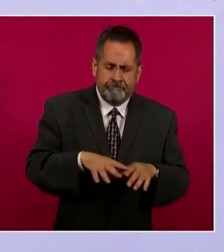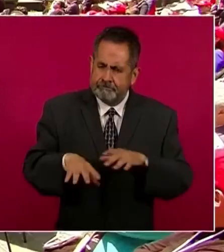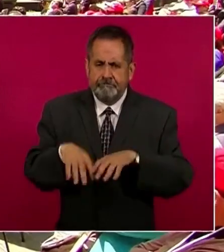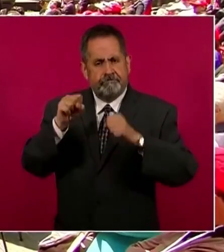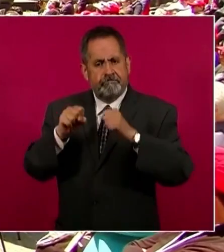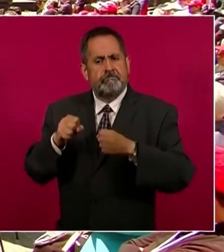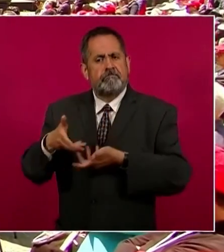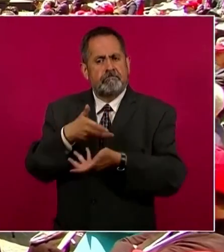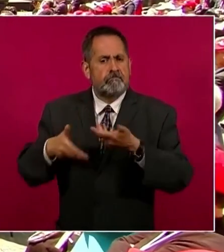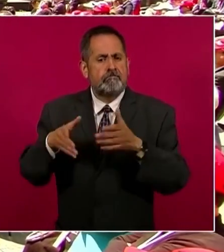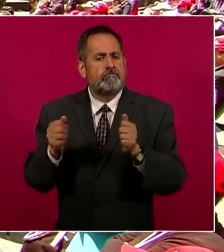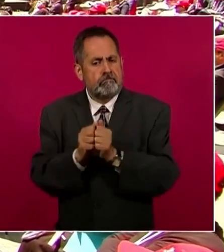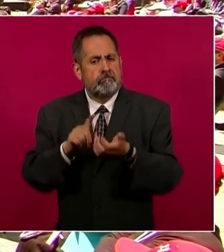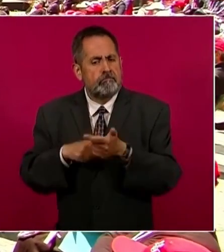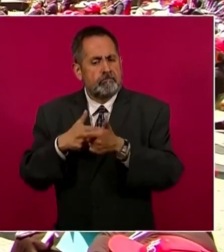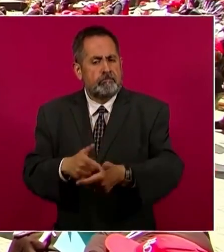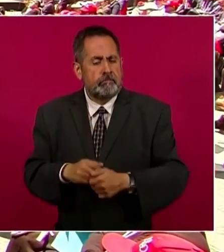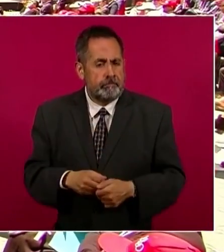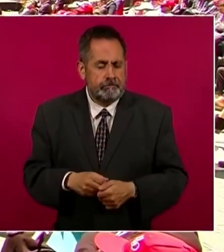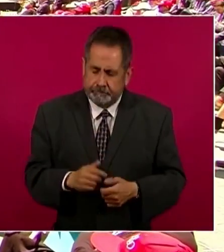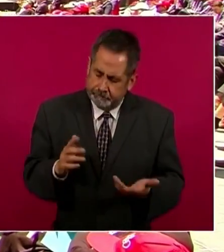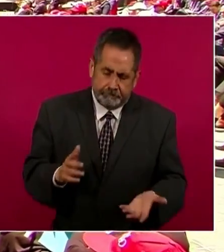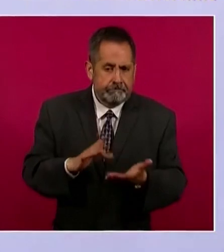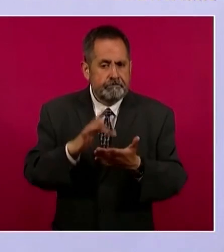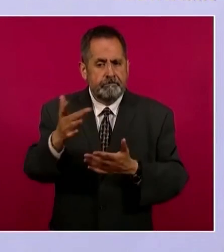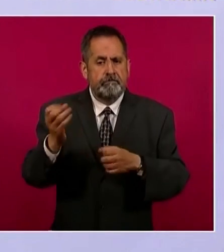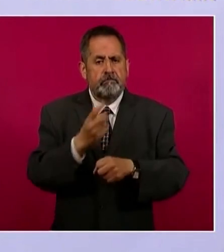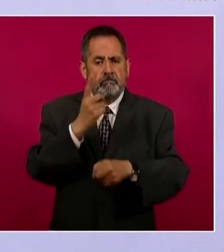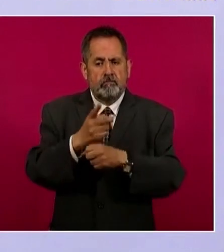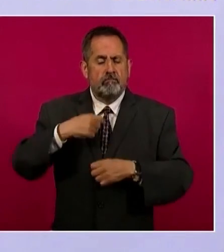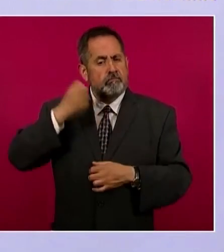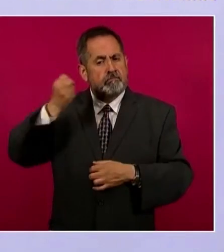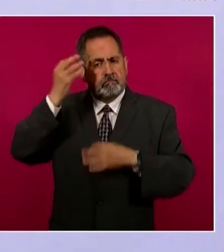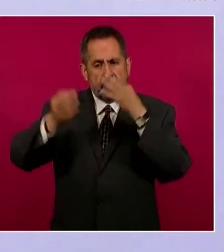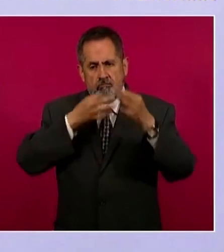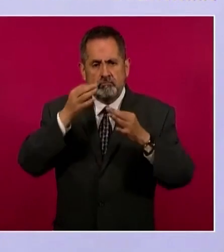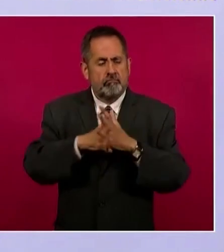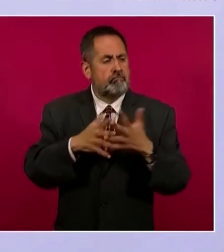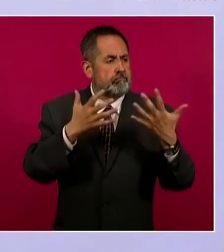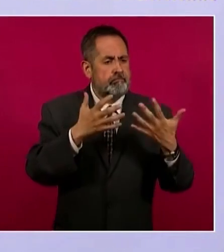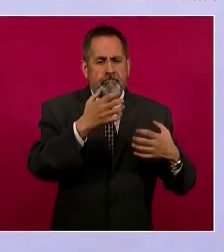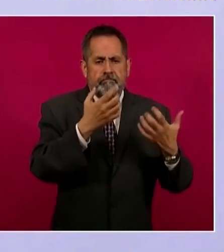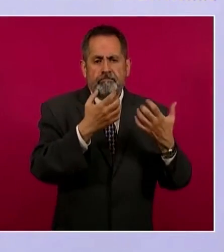Y con esto, agradeciendo la oportunidad de ser el orador por parte del sector empresarial,